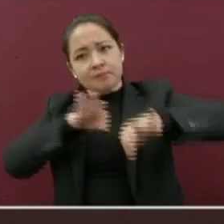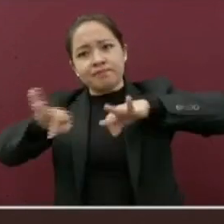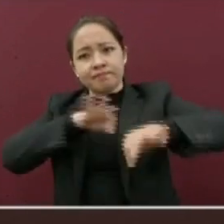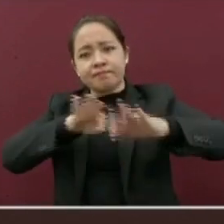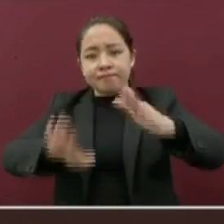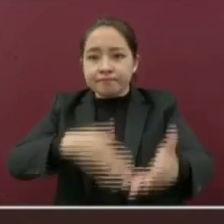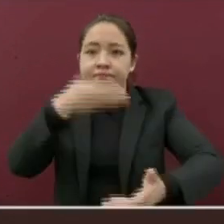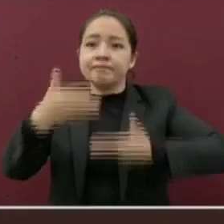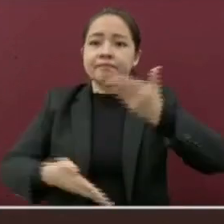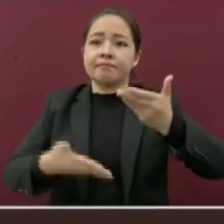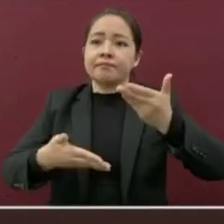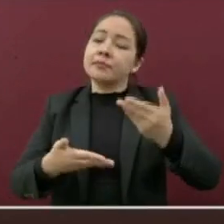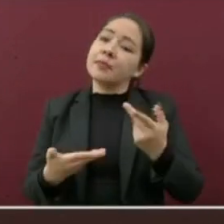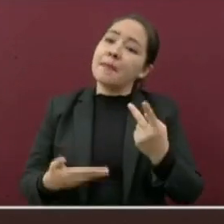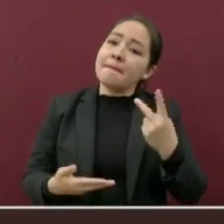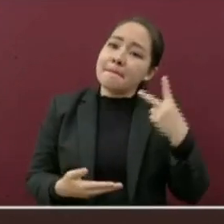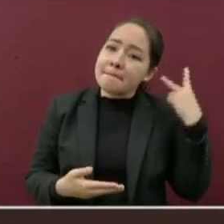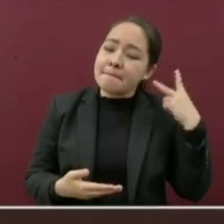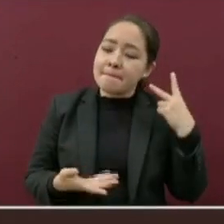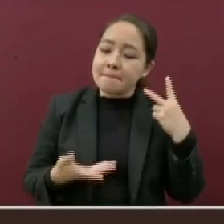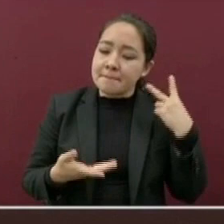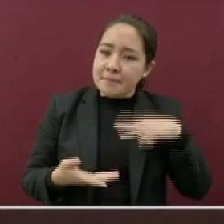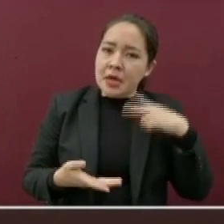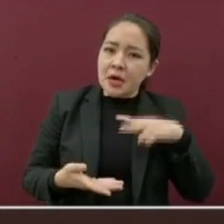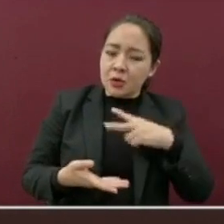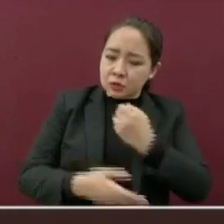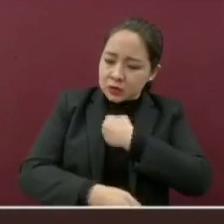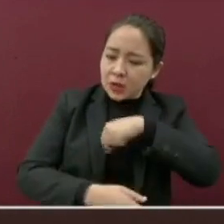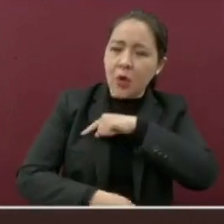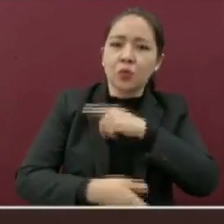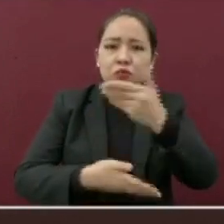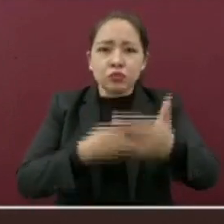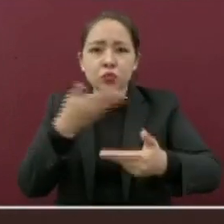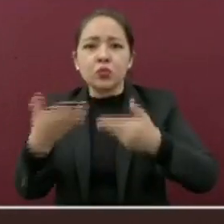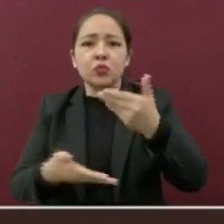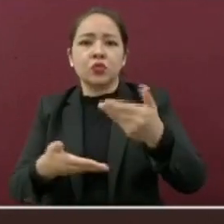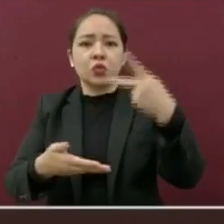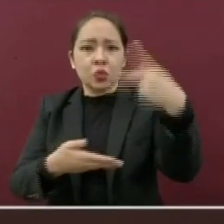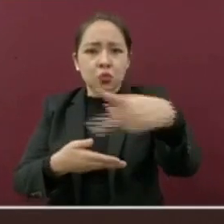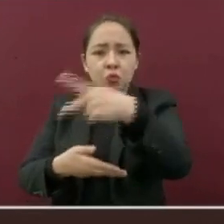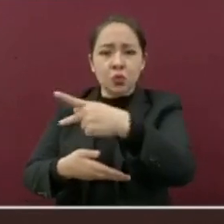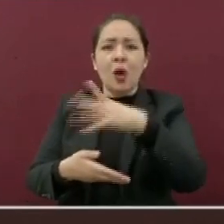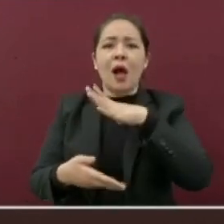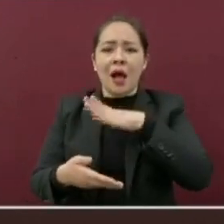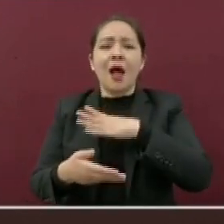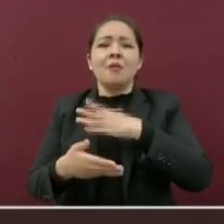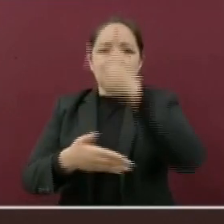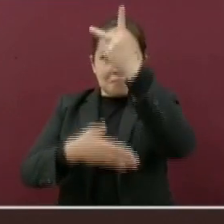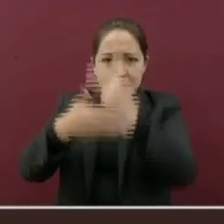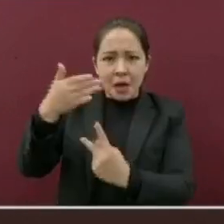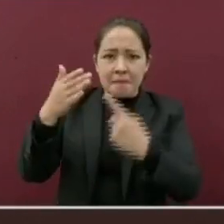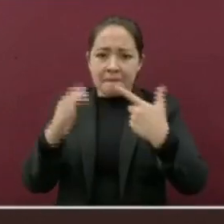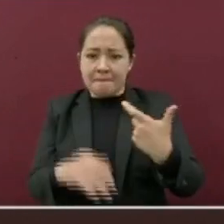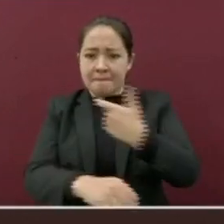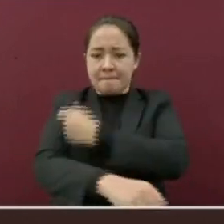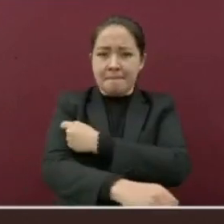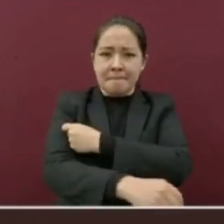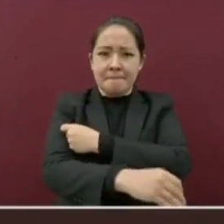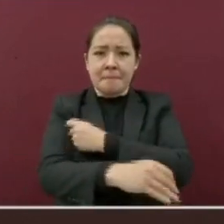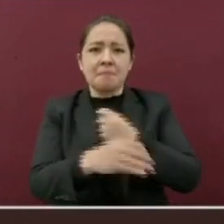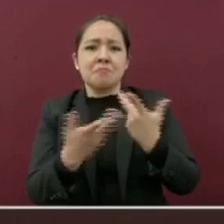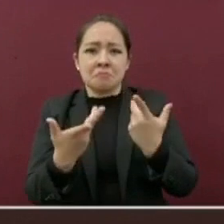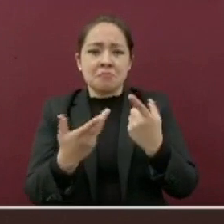seguridad y su salud. Familia veracruzana, hay todo un plan de vacunación para reforzar la estrategia nacional